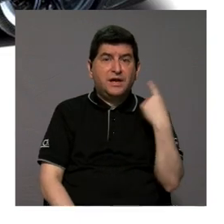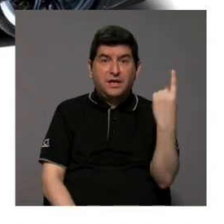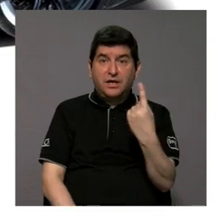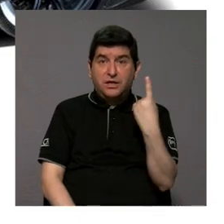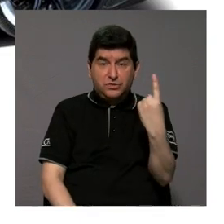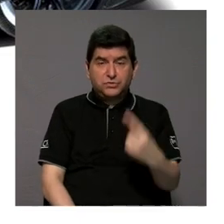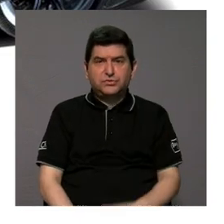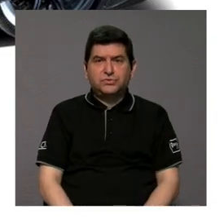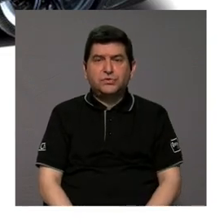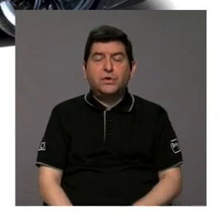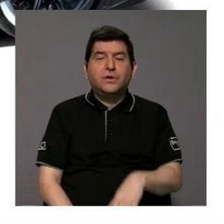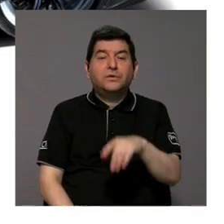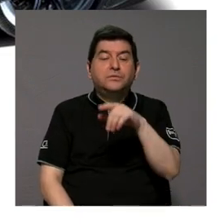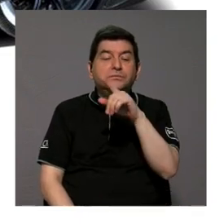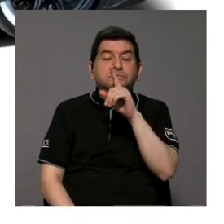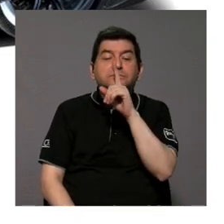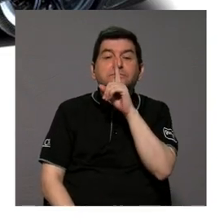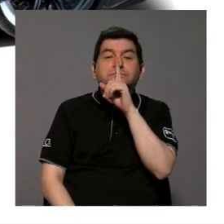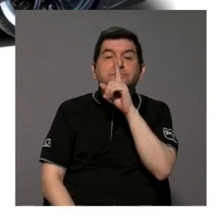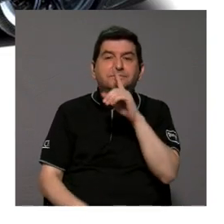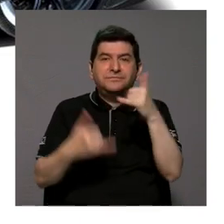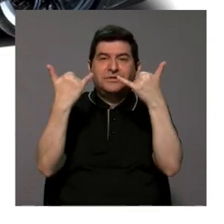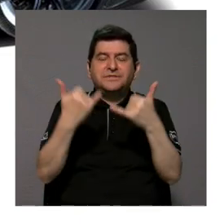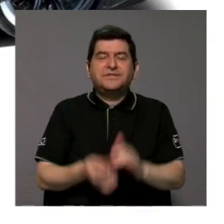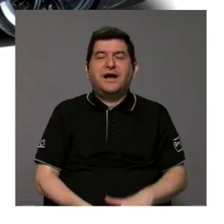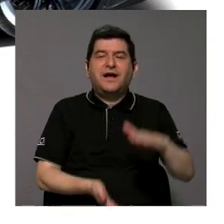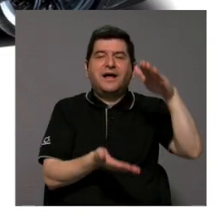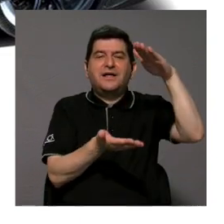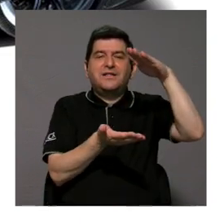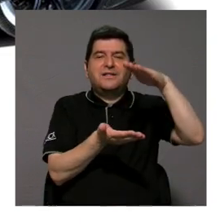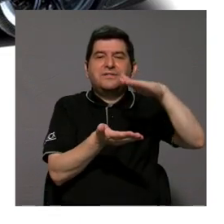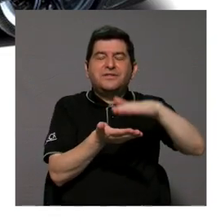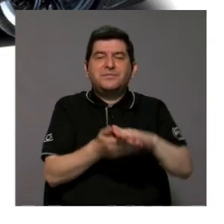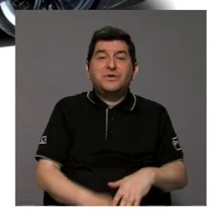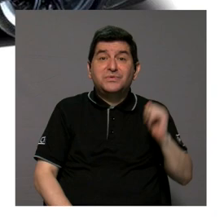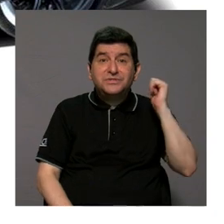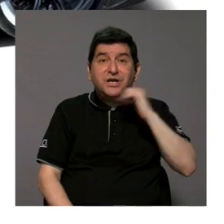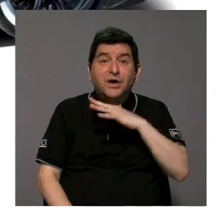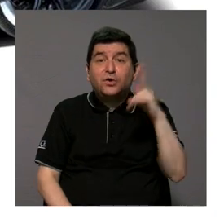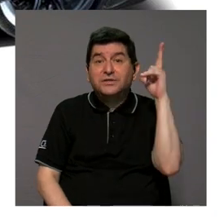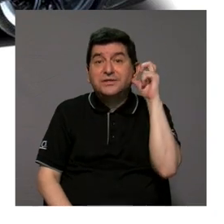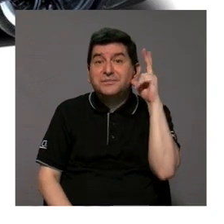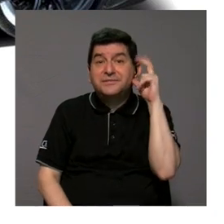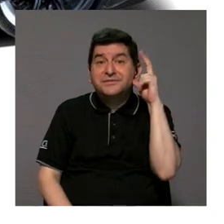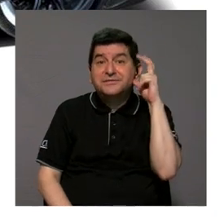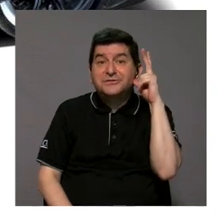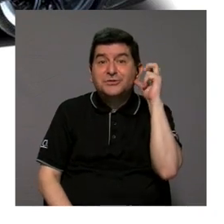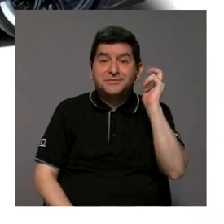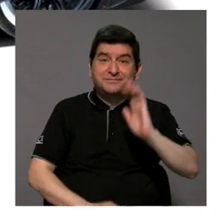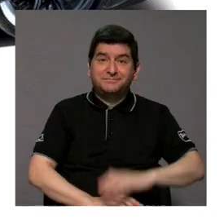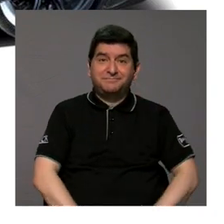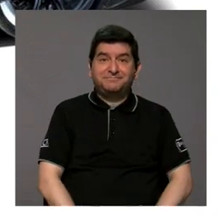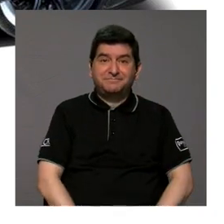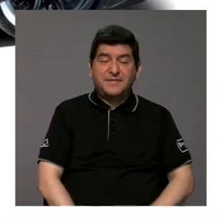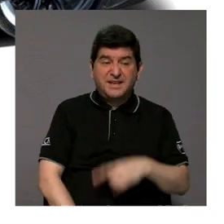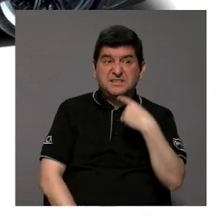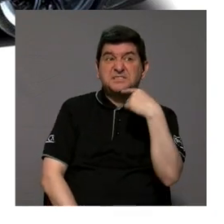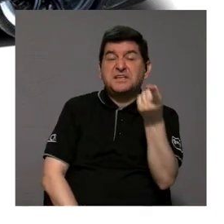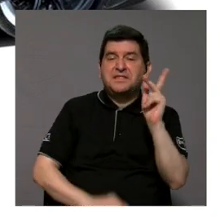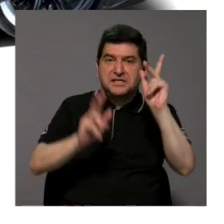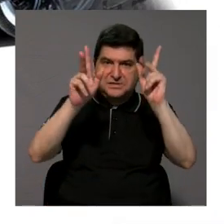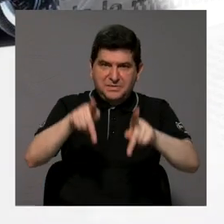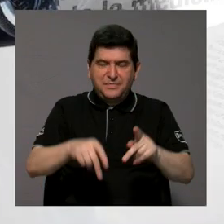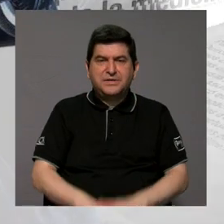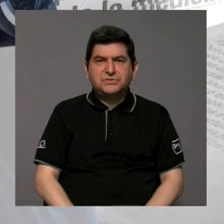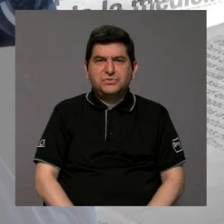solo por el hecho de que sean silenciosos ya le disminuye a uno la parte de la contaminación sónica entonces se